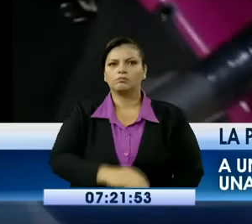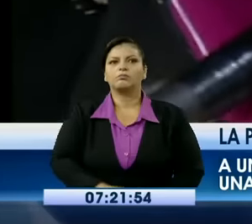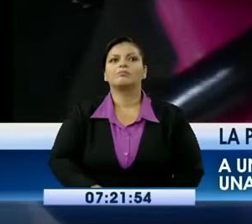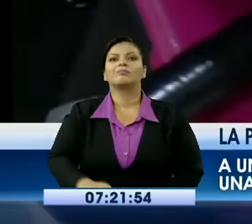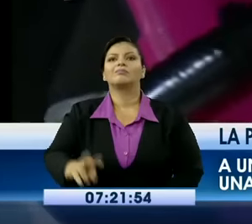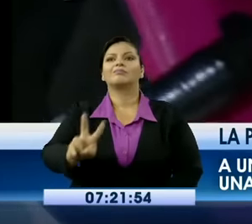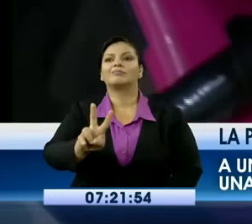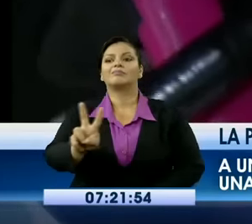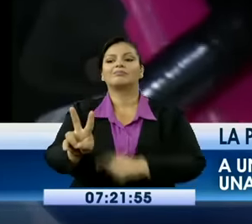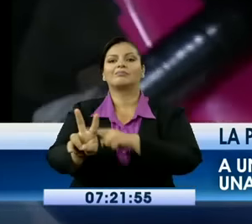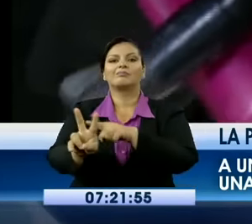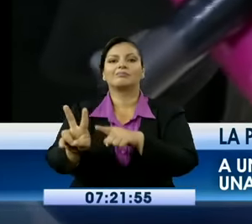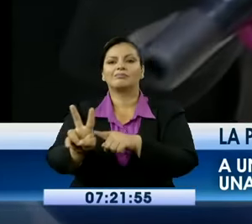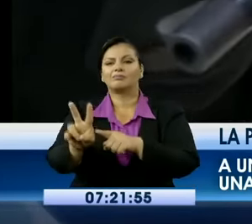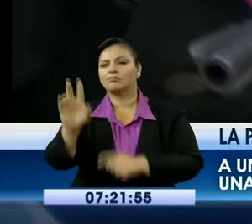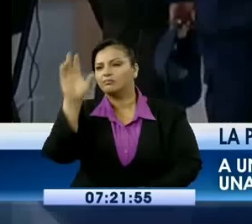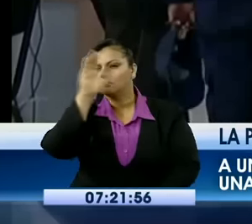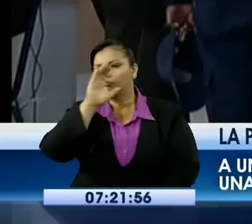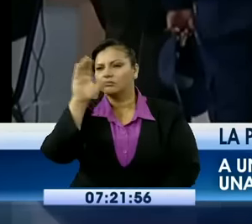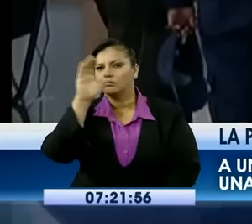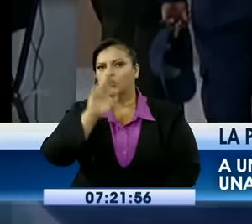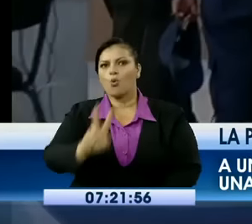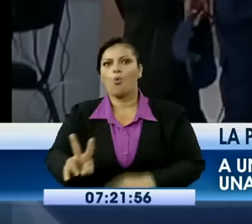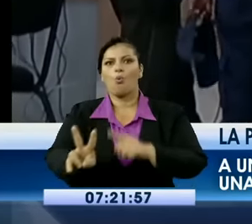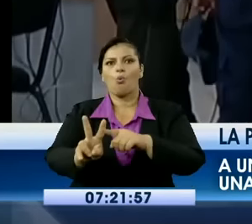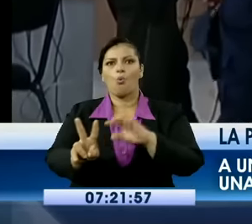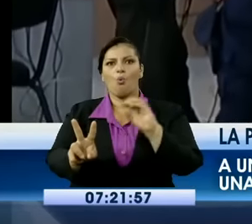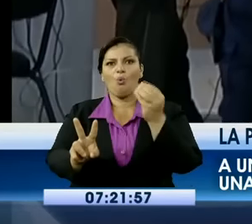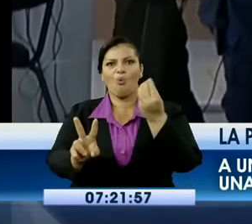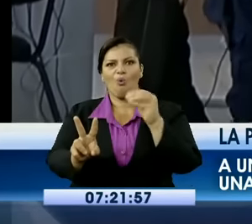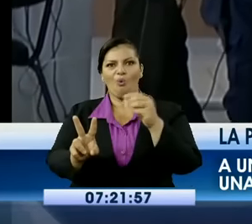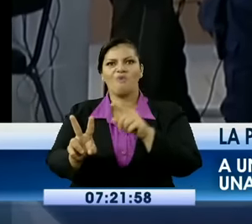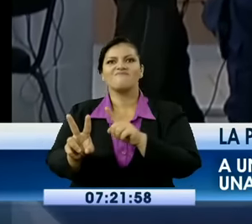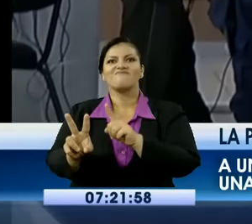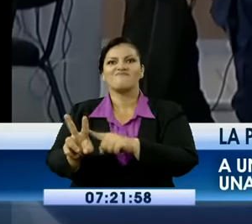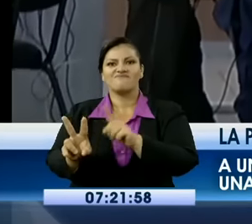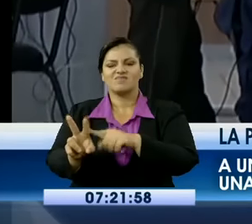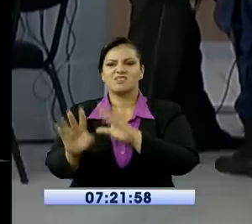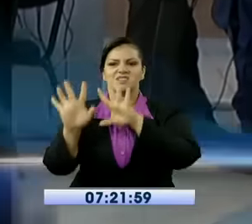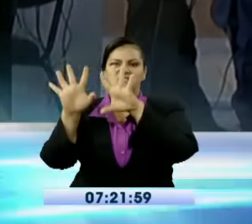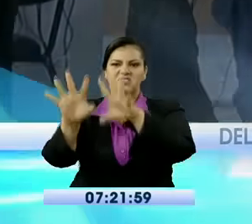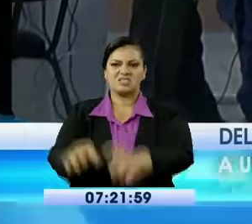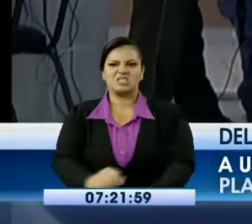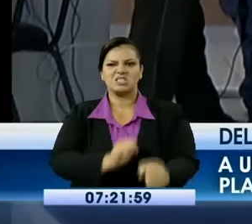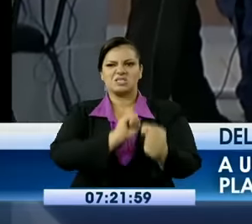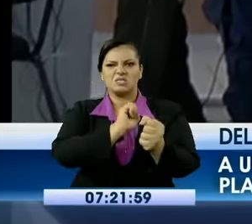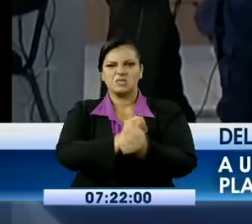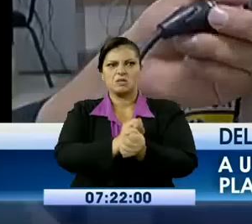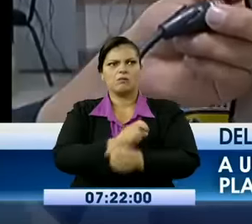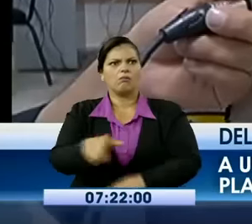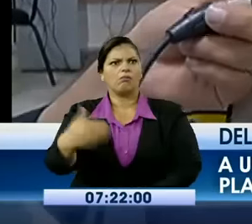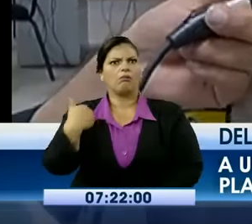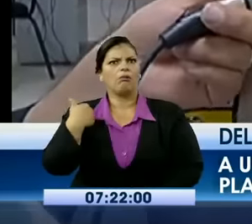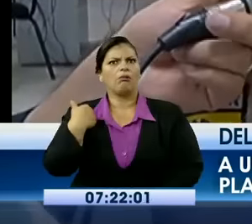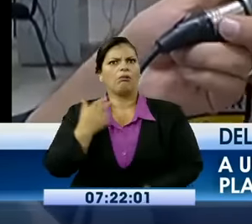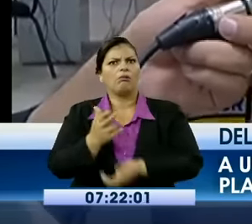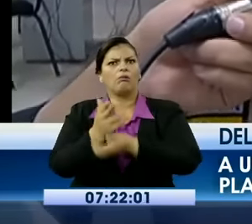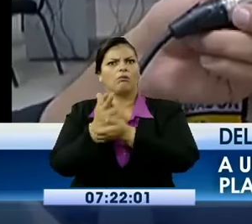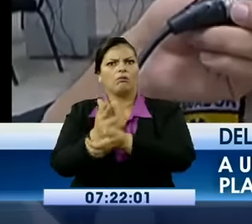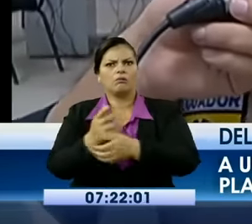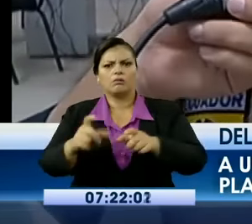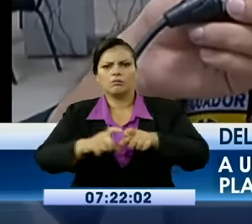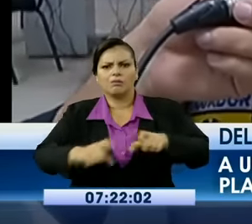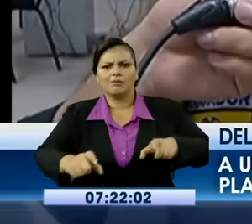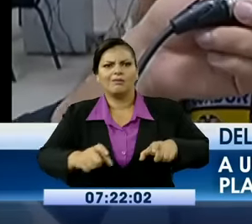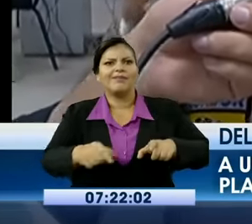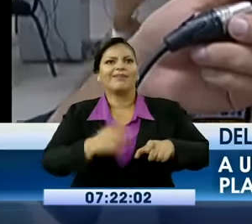entre sus pertenencias un arma de fuego y una de las supuestas pertenencias del afectado. El señor guardia, en primera instancia,